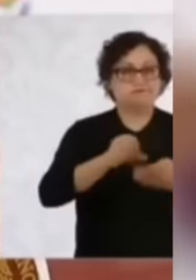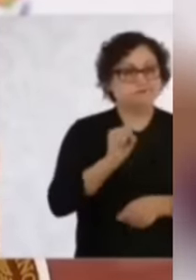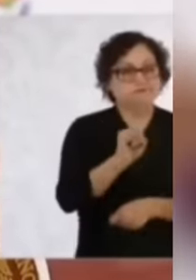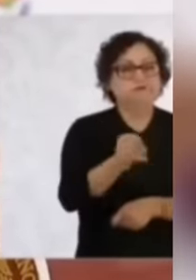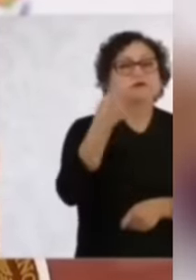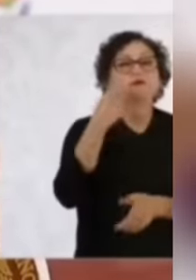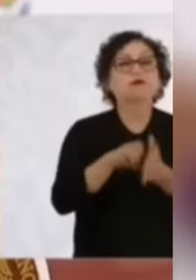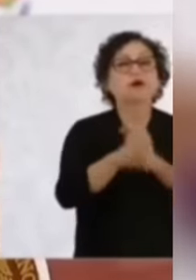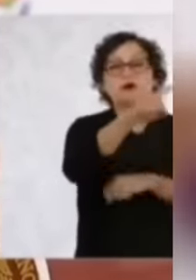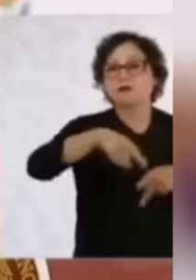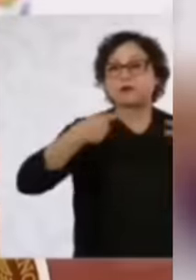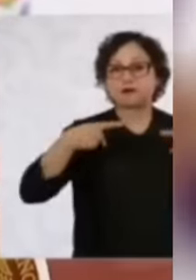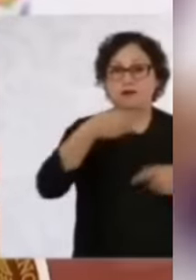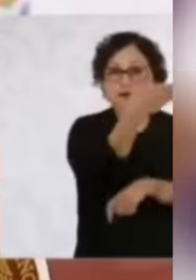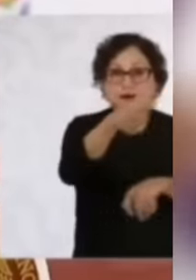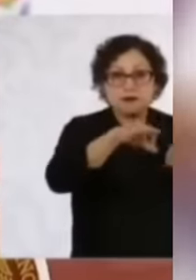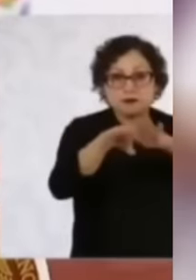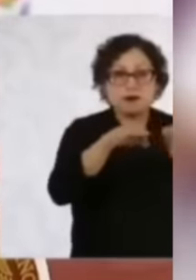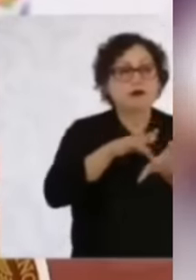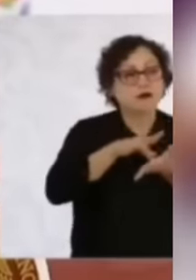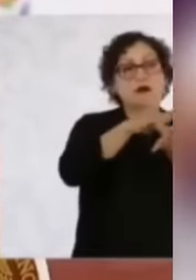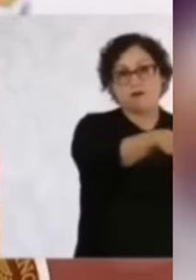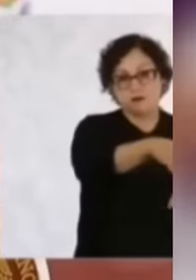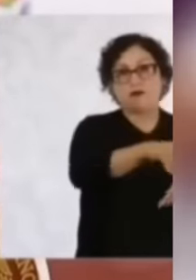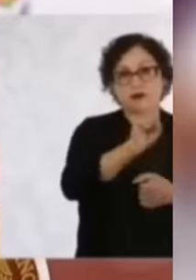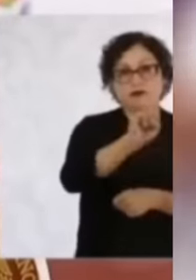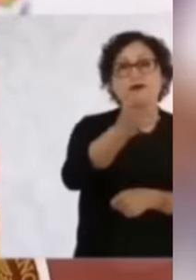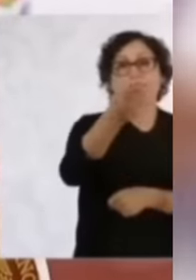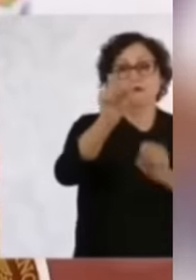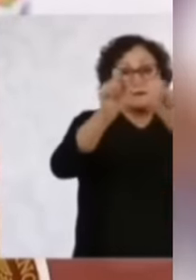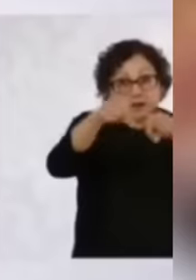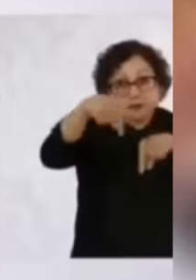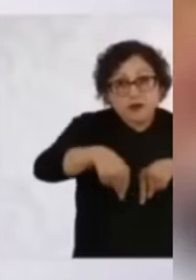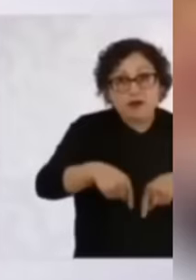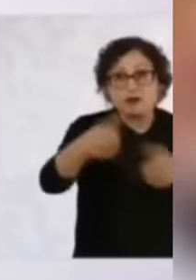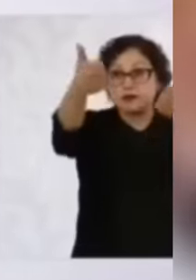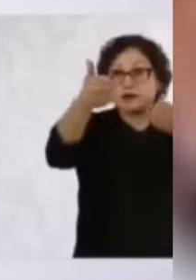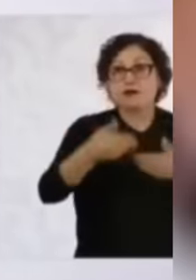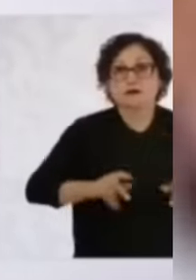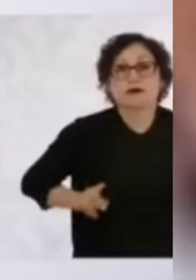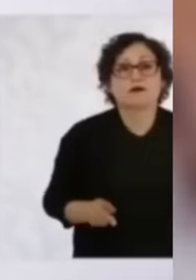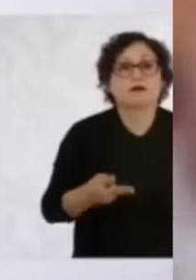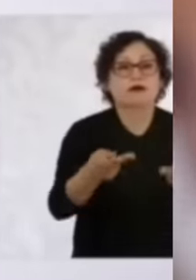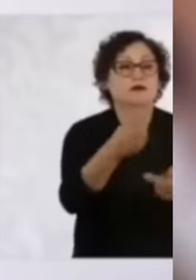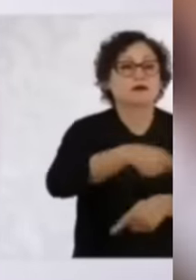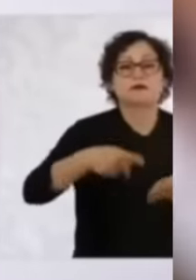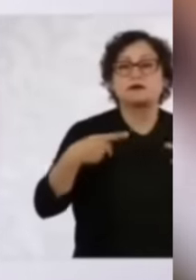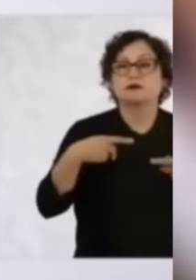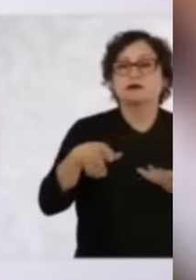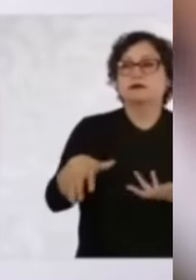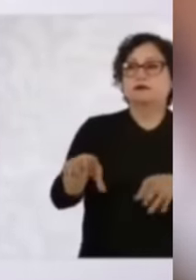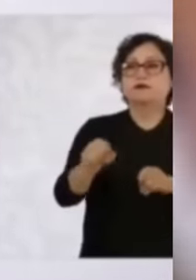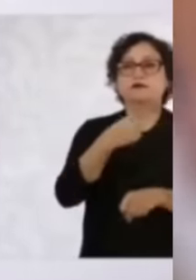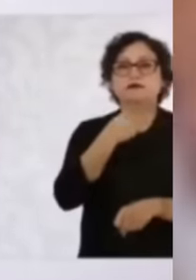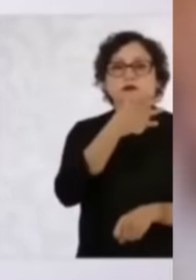y verdadera seguridad para todos los ciudadanos. Bueno, mis amigos, dinos qué opinas de esta situación que le